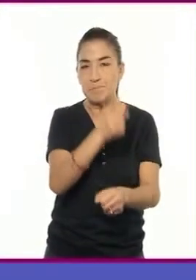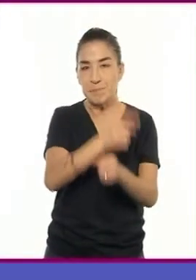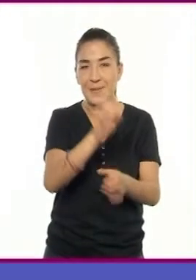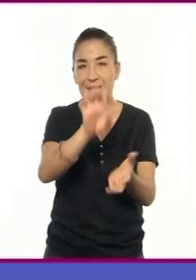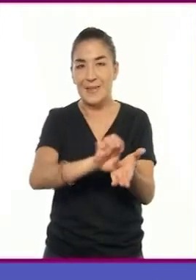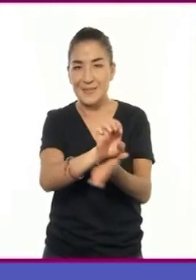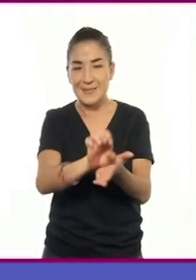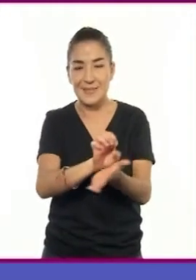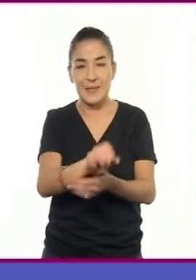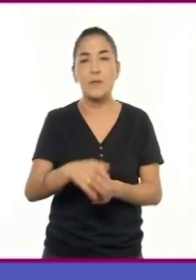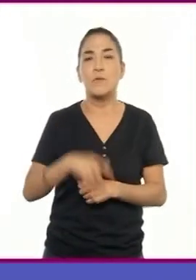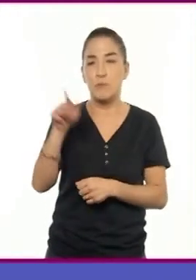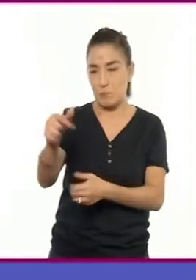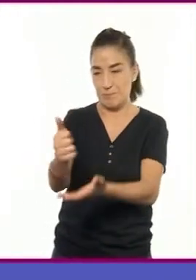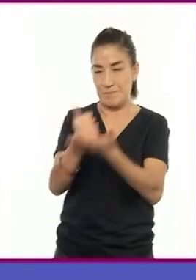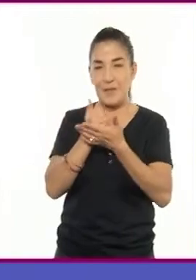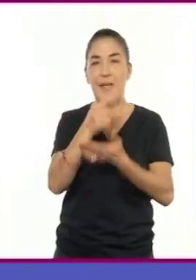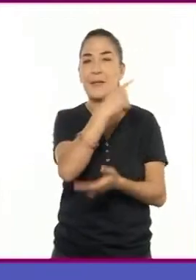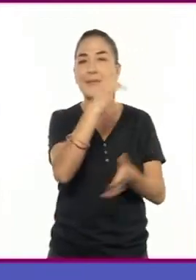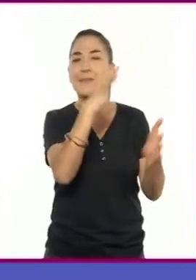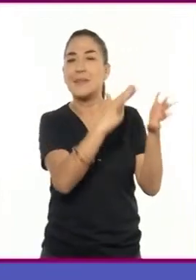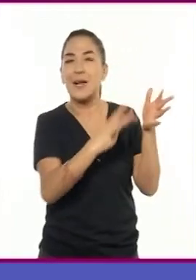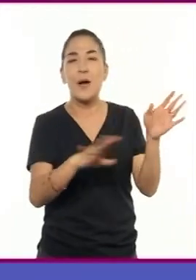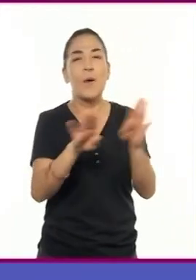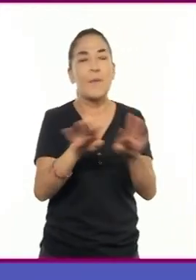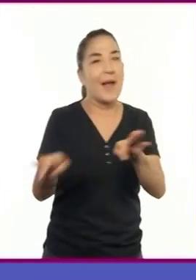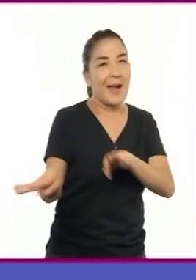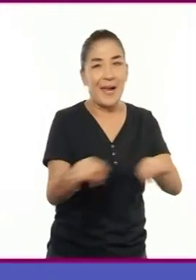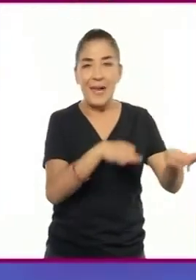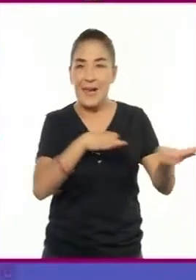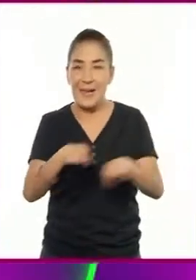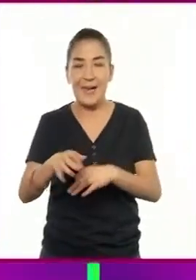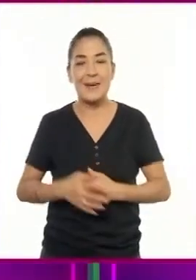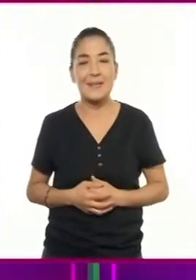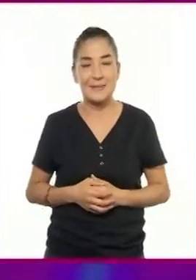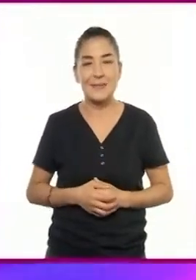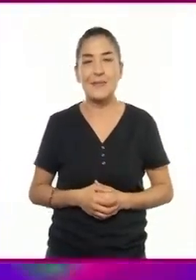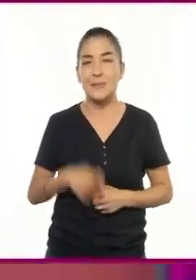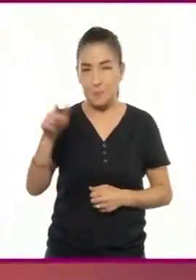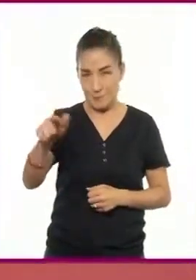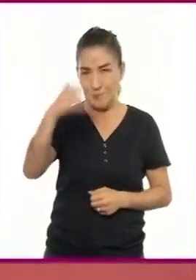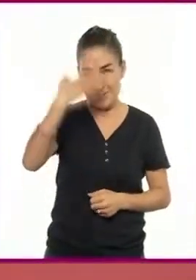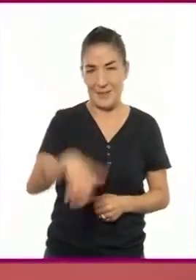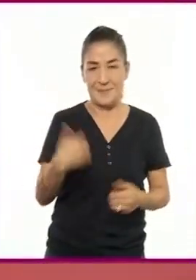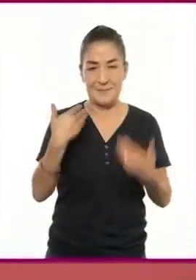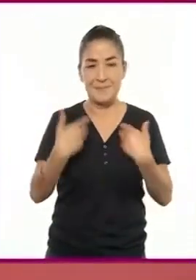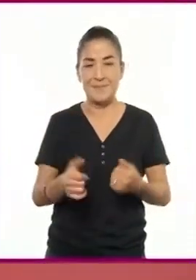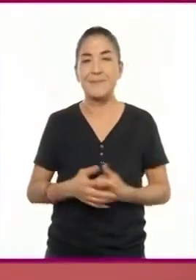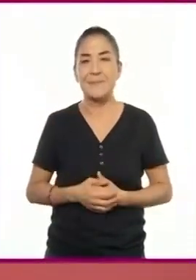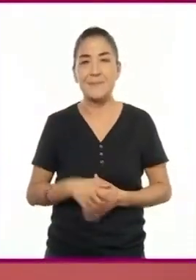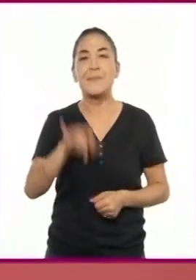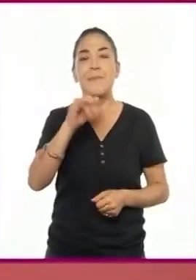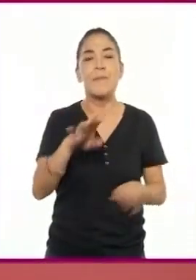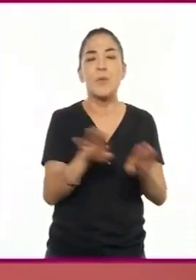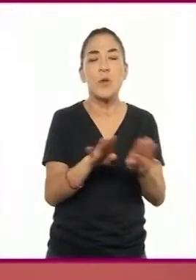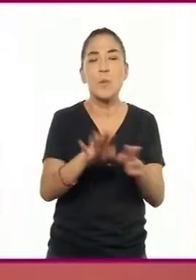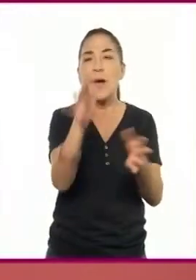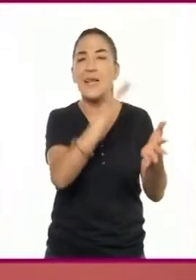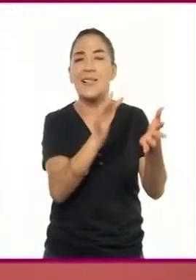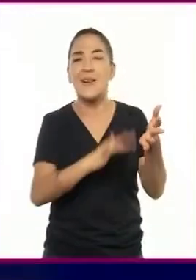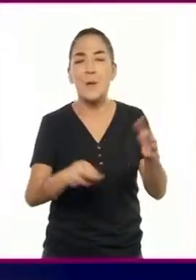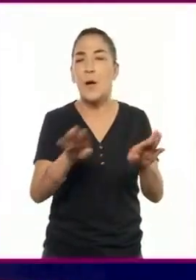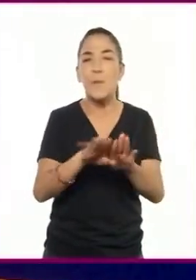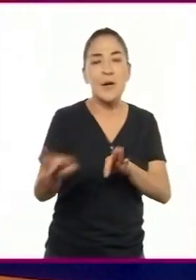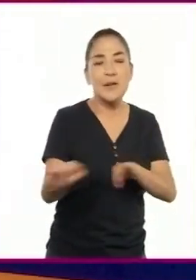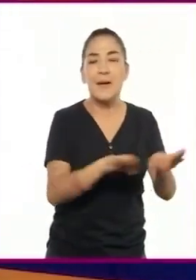¿Me ayudas, Enrique, a hacer una lectura dramatizada? ¿Sabes a qué me refiero? Sí, sí, sí. Una lectura dramatizada consiste